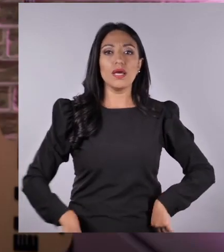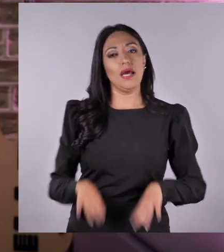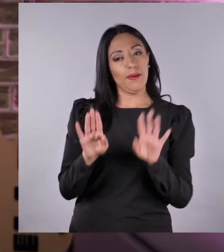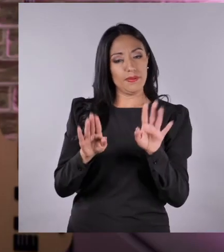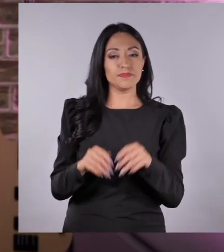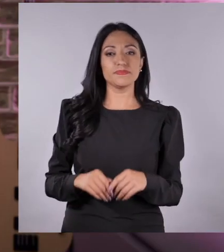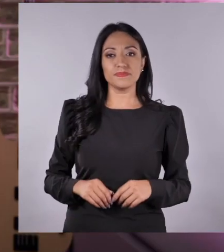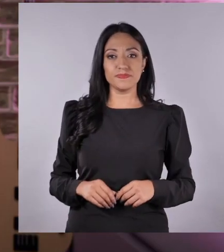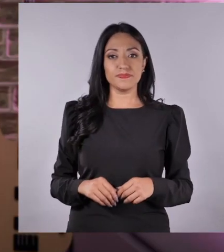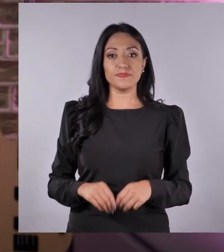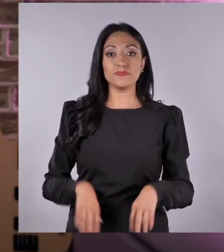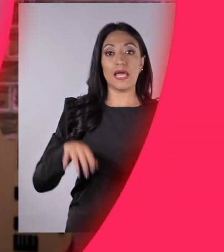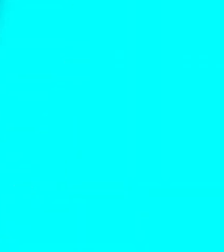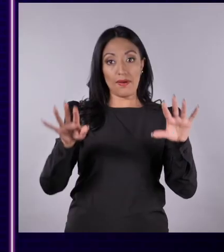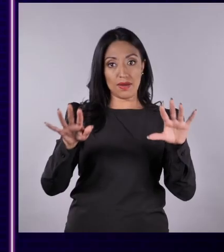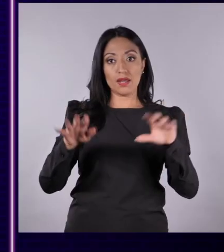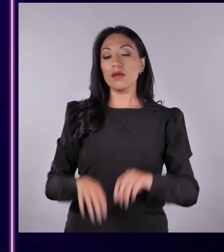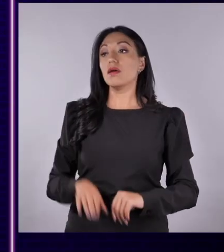Nick?